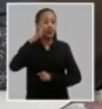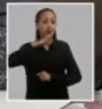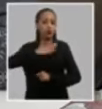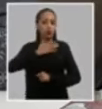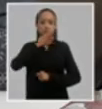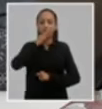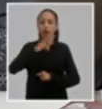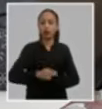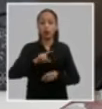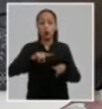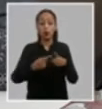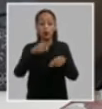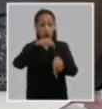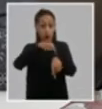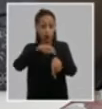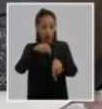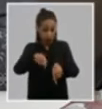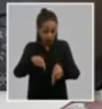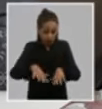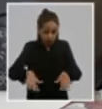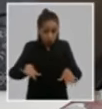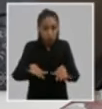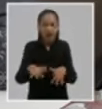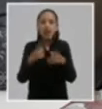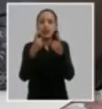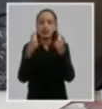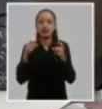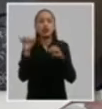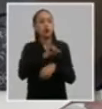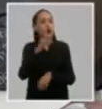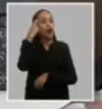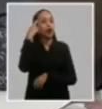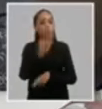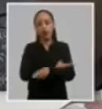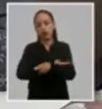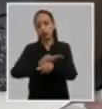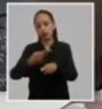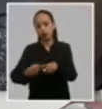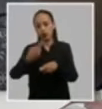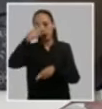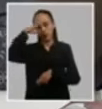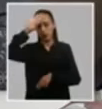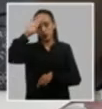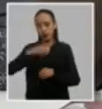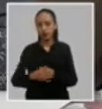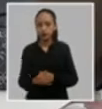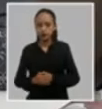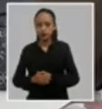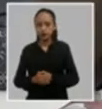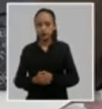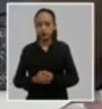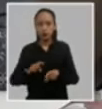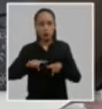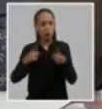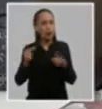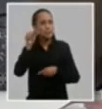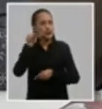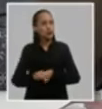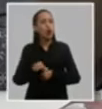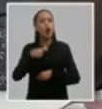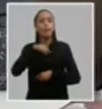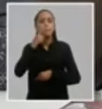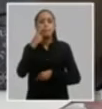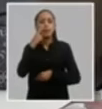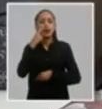porque los momentos actuales así lo requieren no debemos seguir perdiendo militantes porque estén